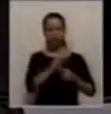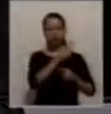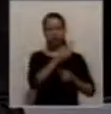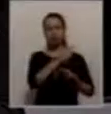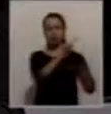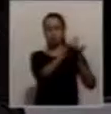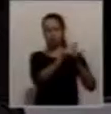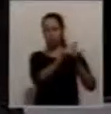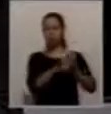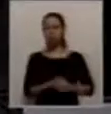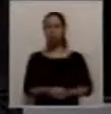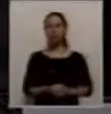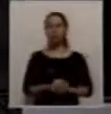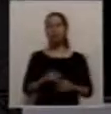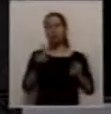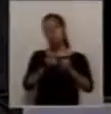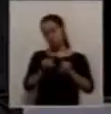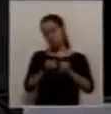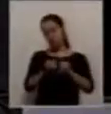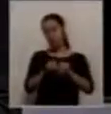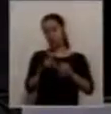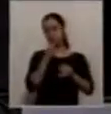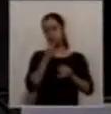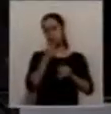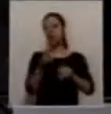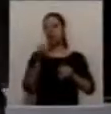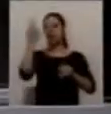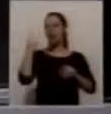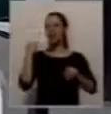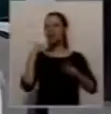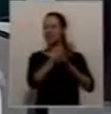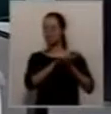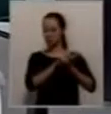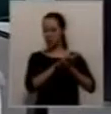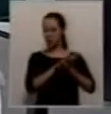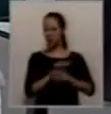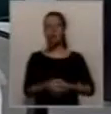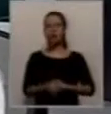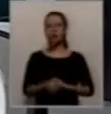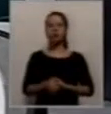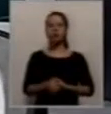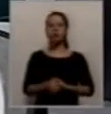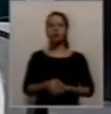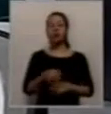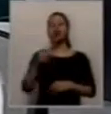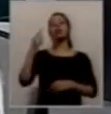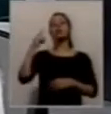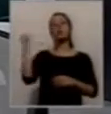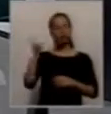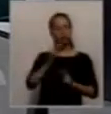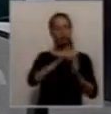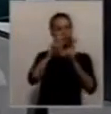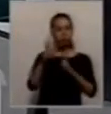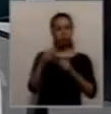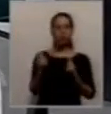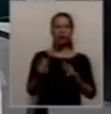actuar en la sociedad y lo que ha pasado ayer merece también una reflexión. Sí, es que es muy importante lo que vos planteás porque tiene que ver con una sociedad de la cual nosotros